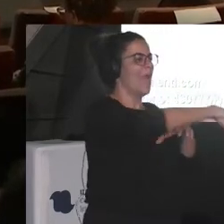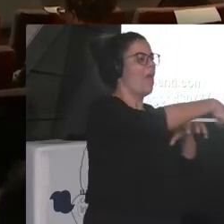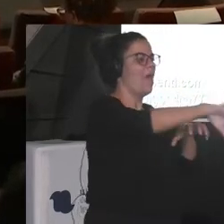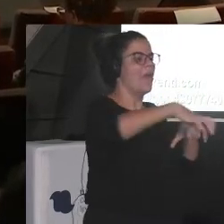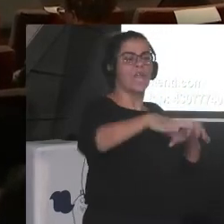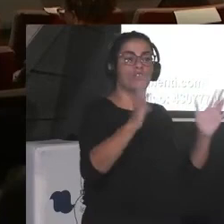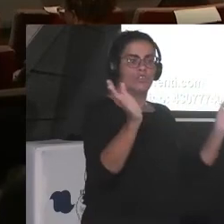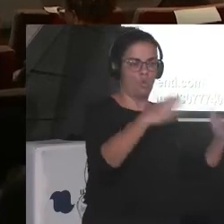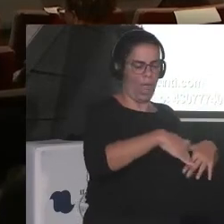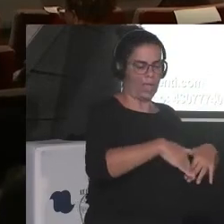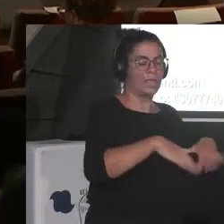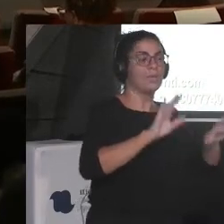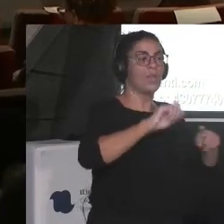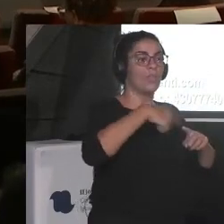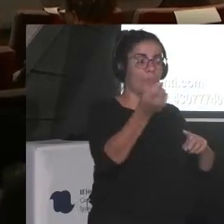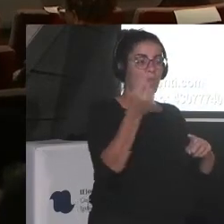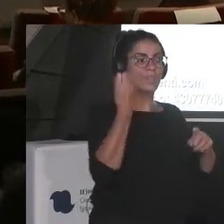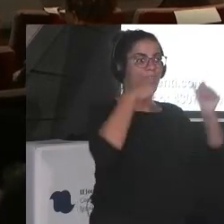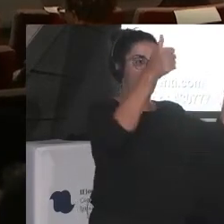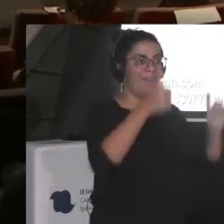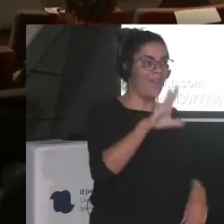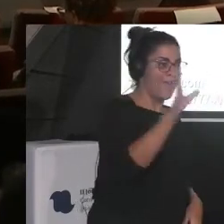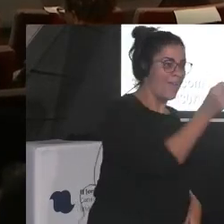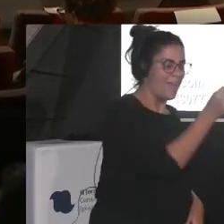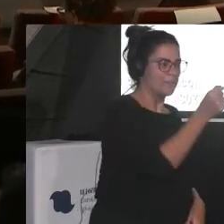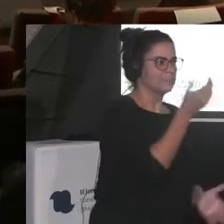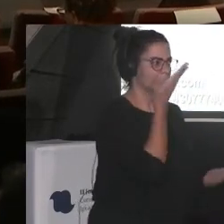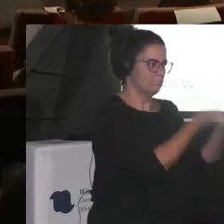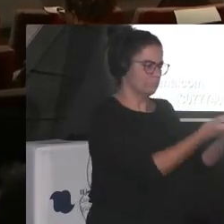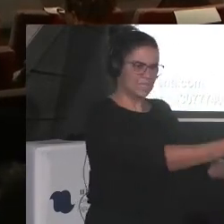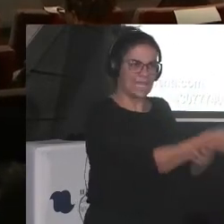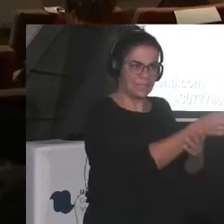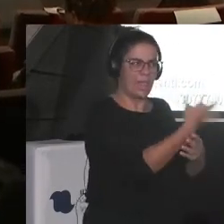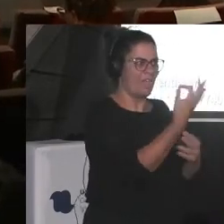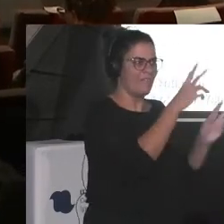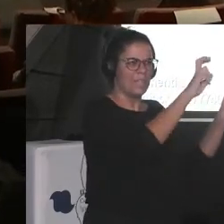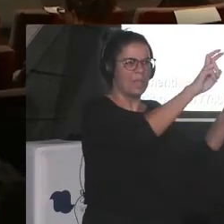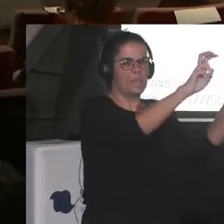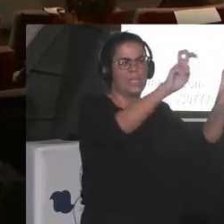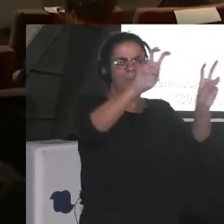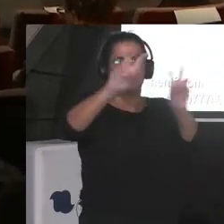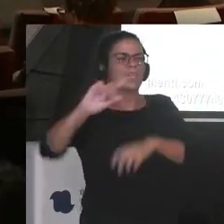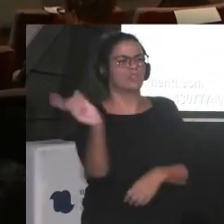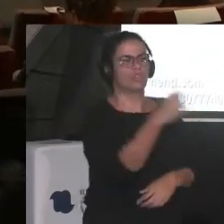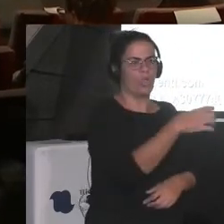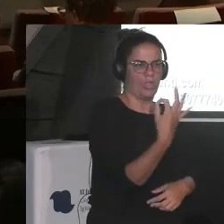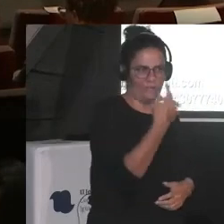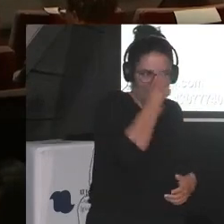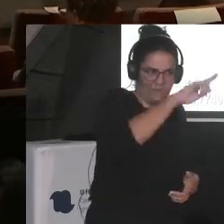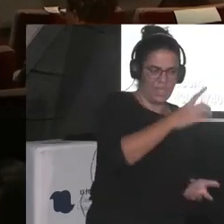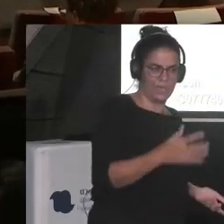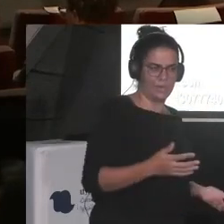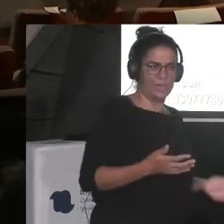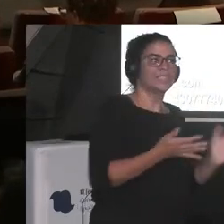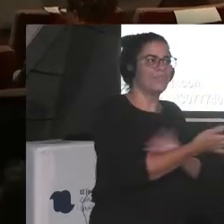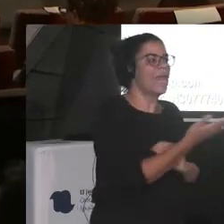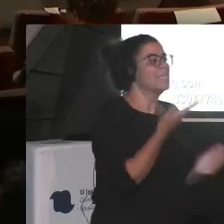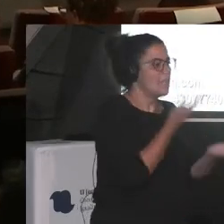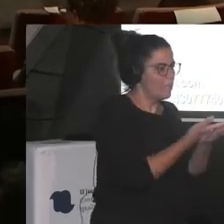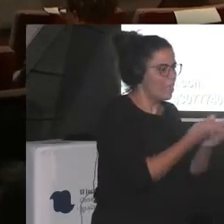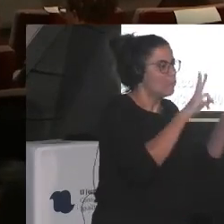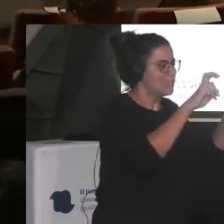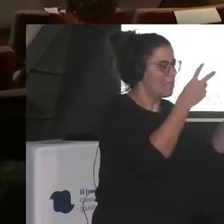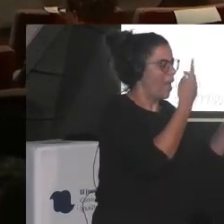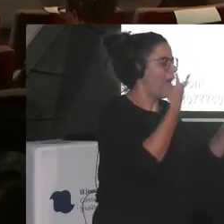te pide pero a la vez no no sé si me explico con esto es como tienes que saber de esto pero a la vez de todo no sé cuál es tu mirada